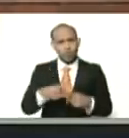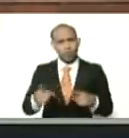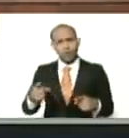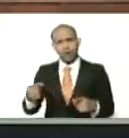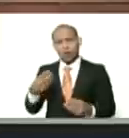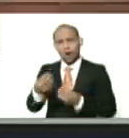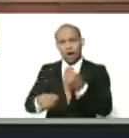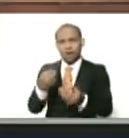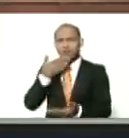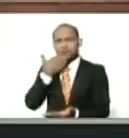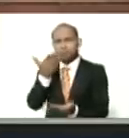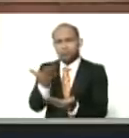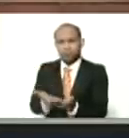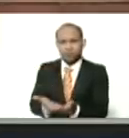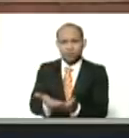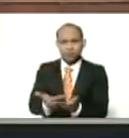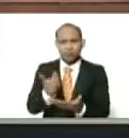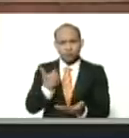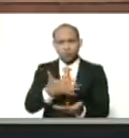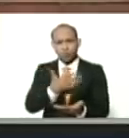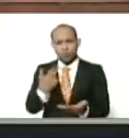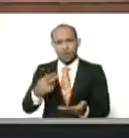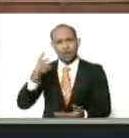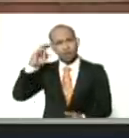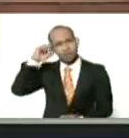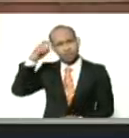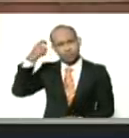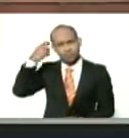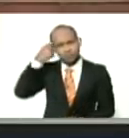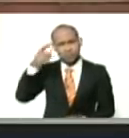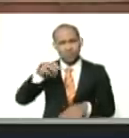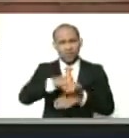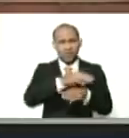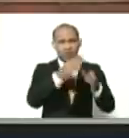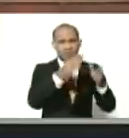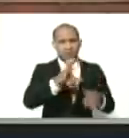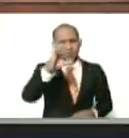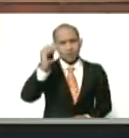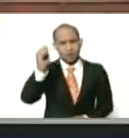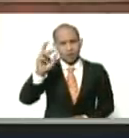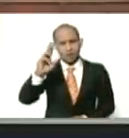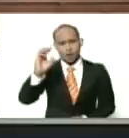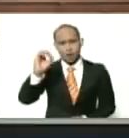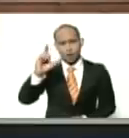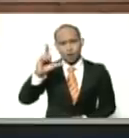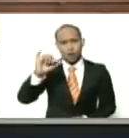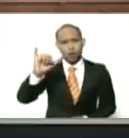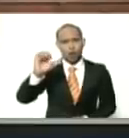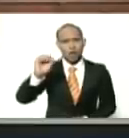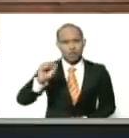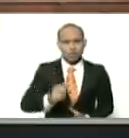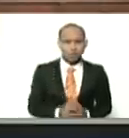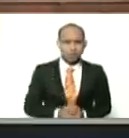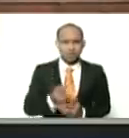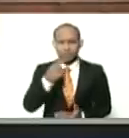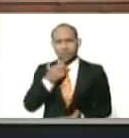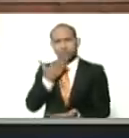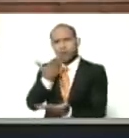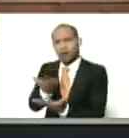solicitud, me gustaría una reflexión, de la ministra Carolis, me solicitan,